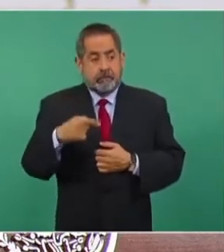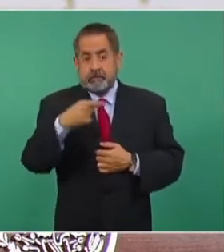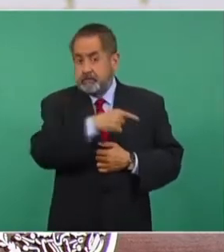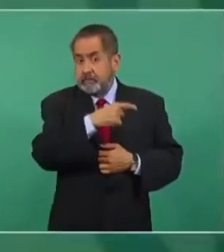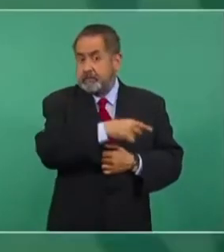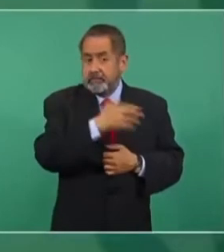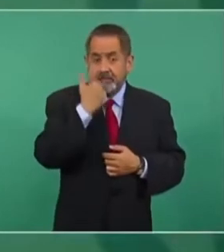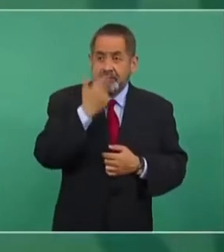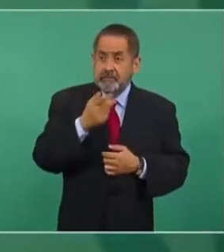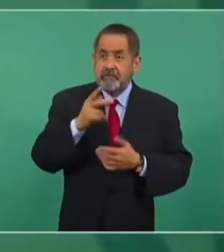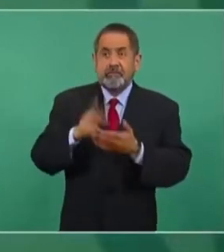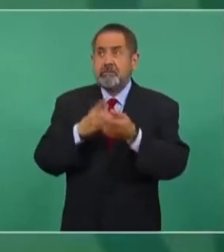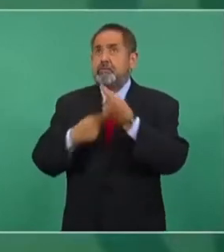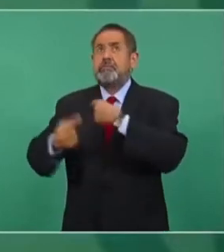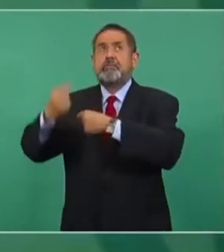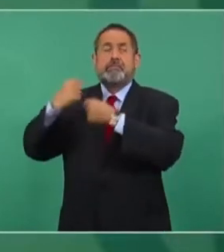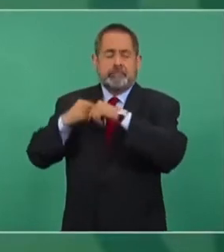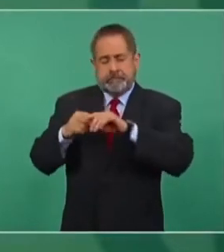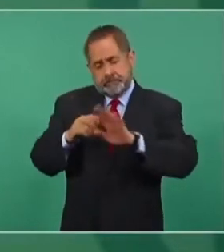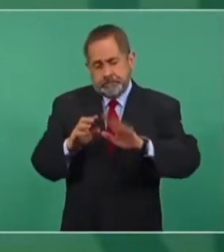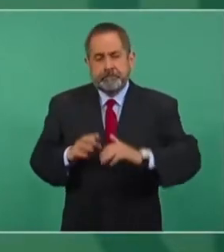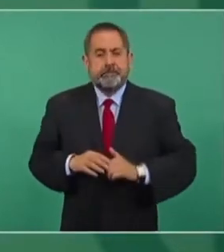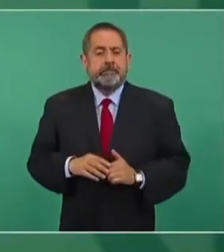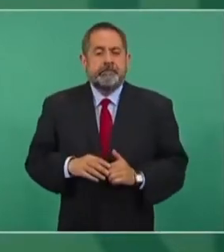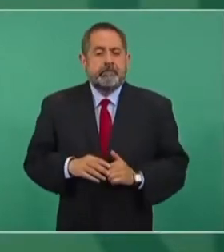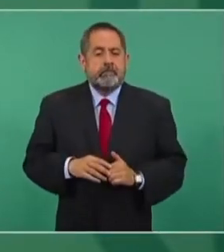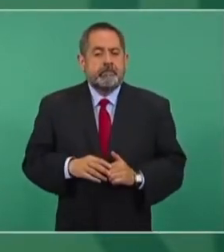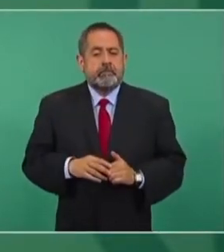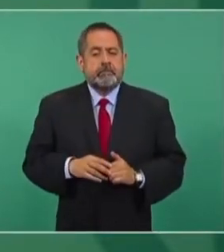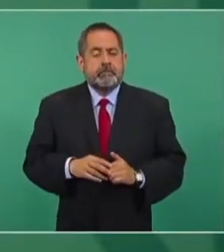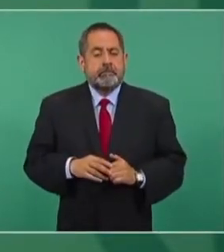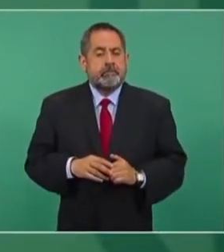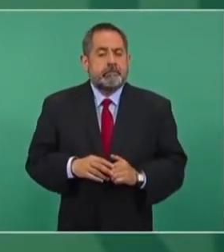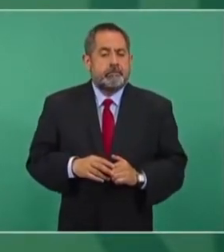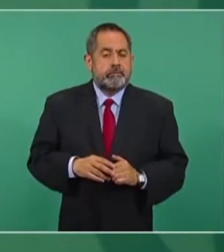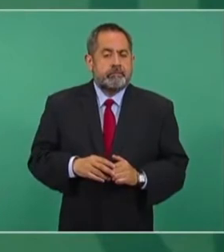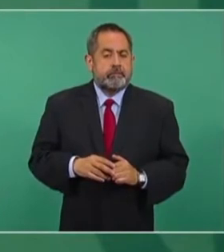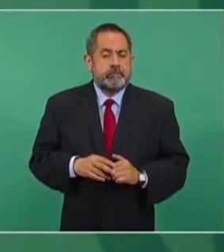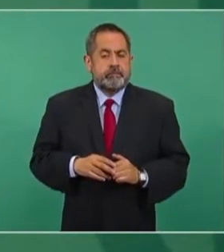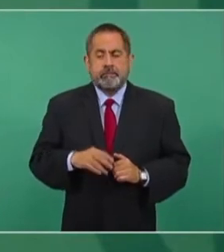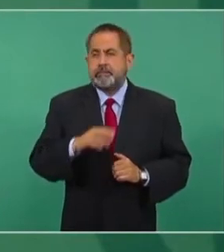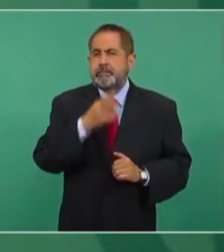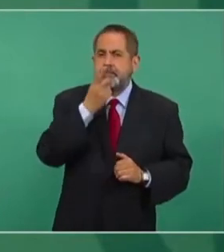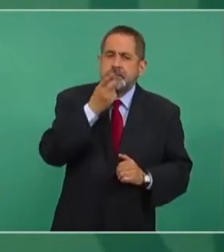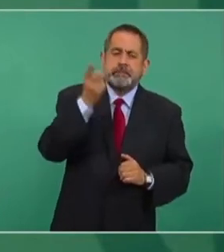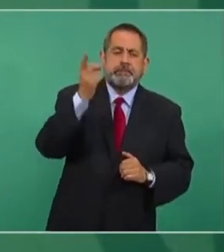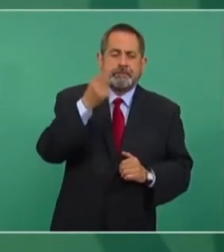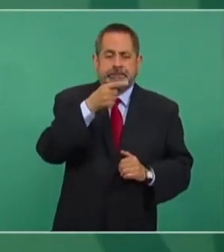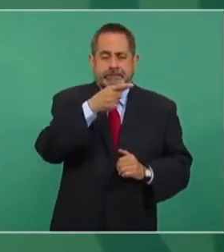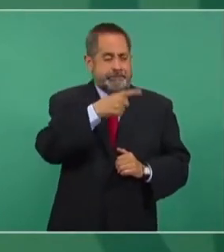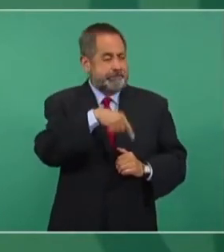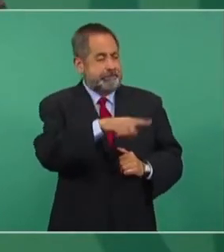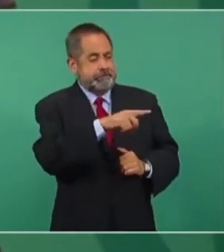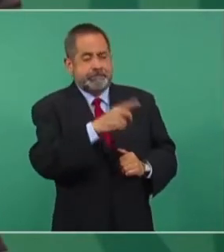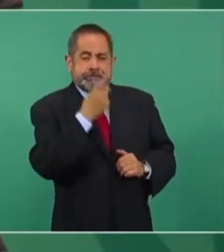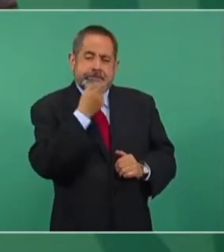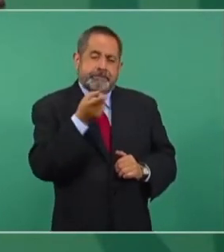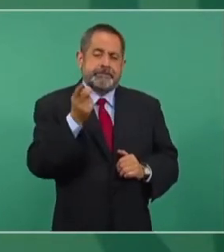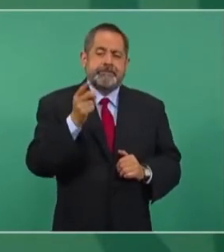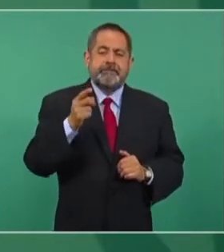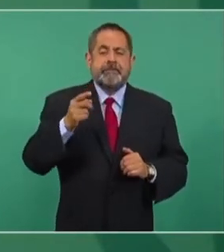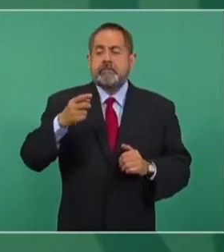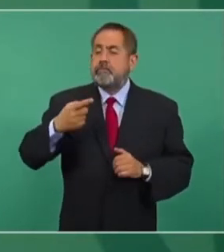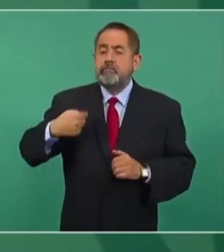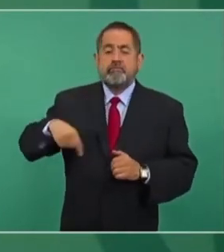regresar, dicen que nosotros estamos